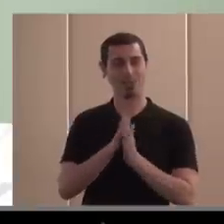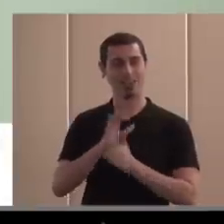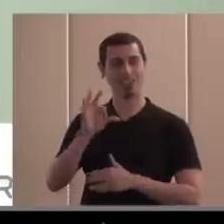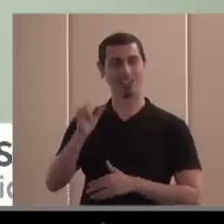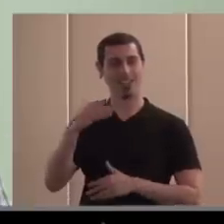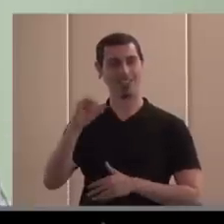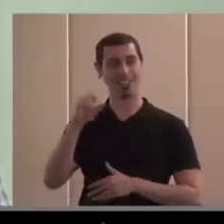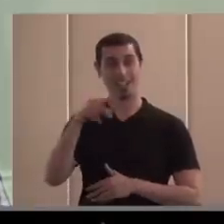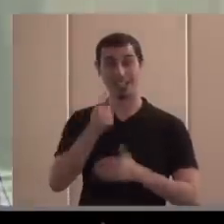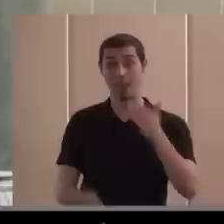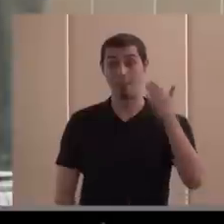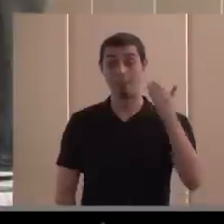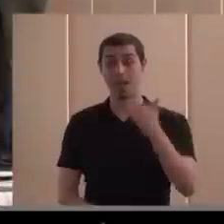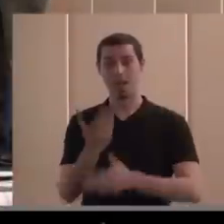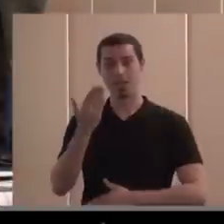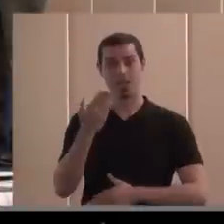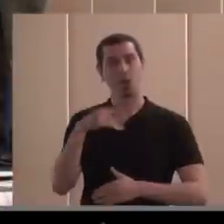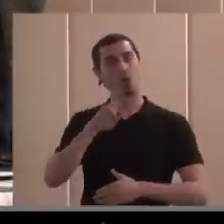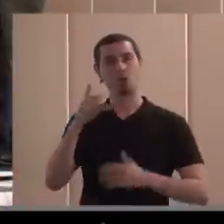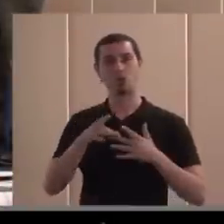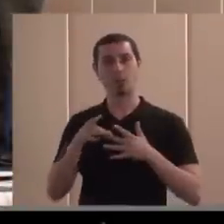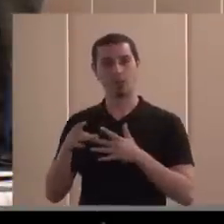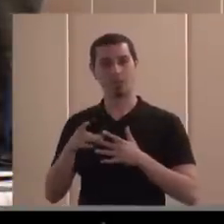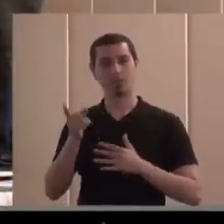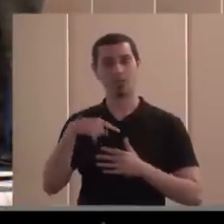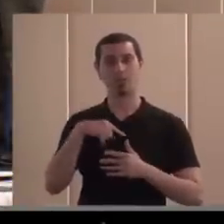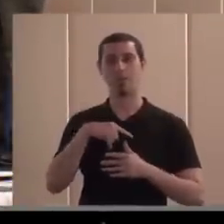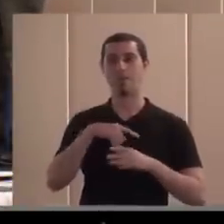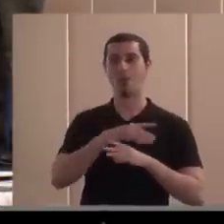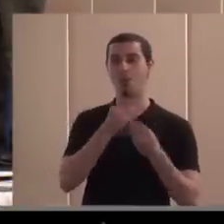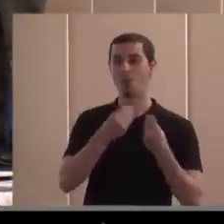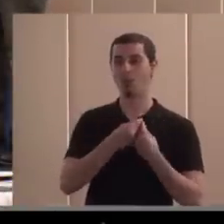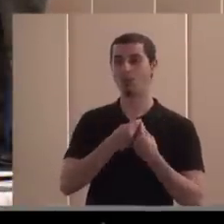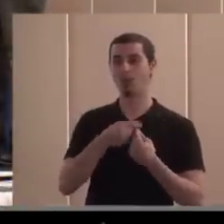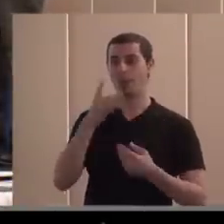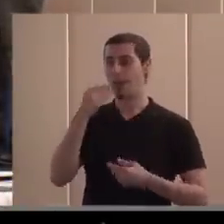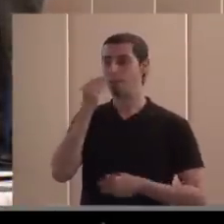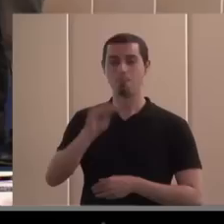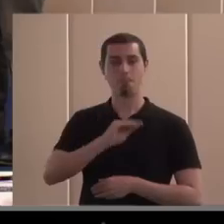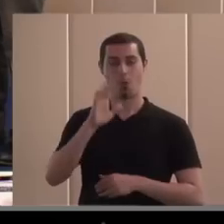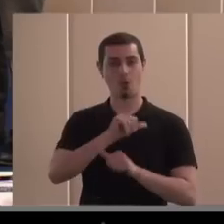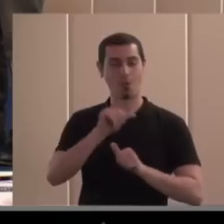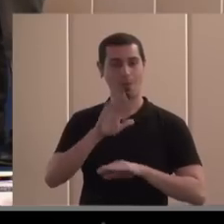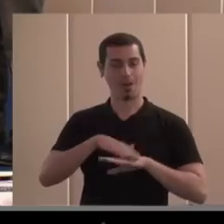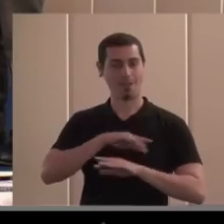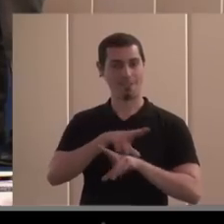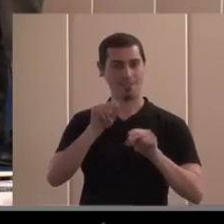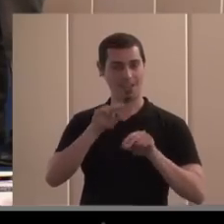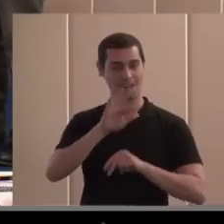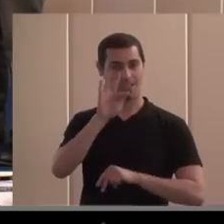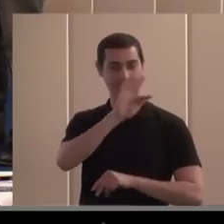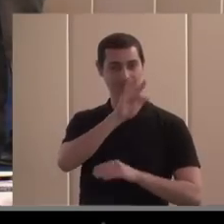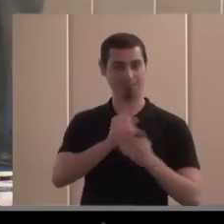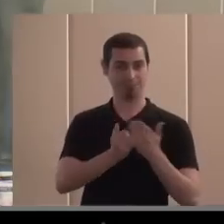que esta mañana hemos tenido otras líderes también juntos y acabamos el día, para mí, de la mejor manera. Buenas tardes a todos